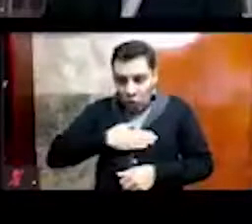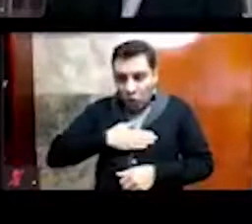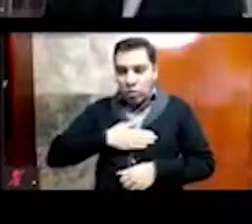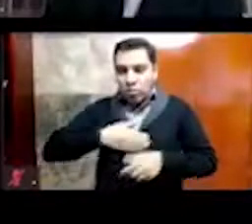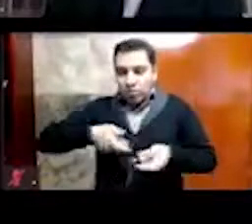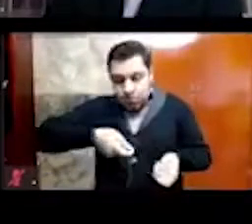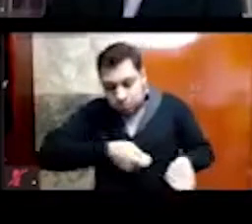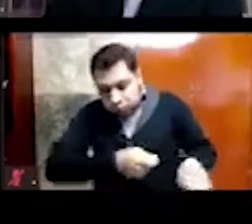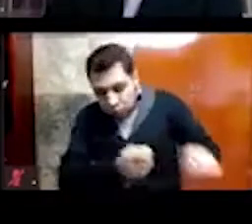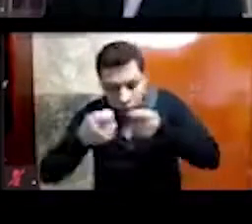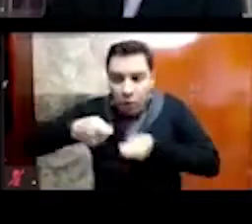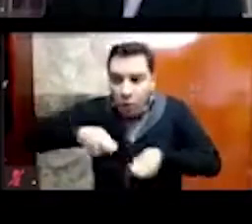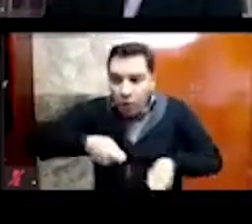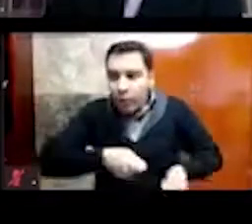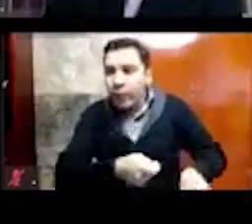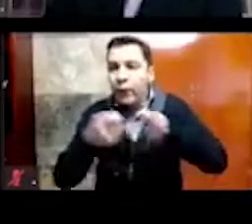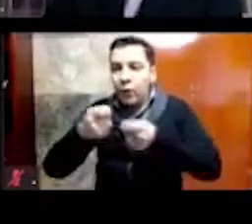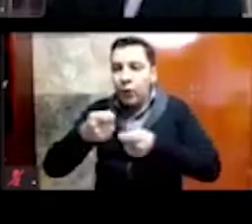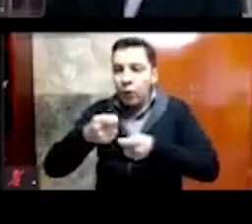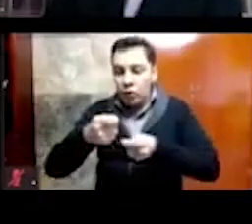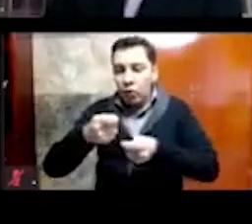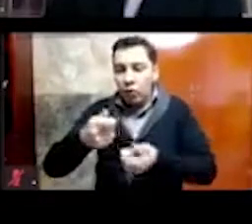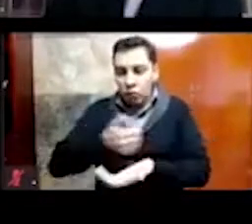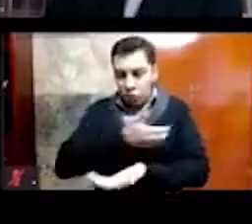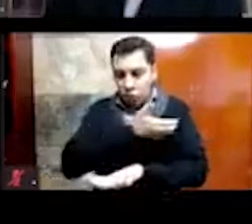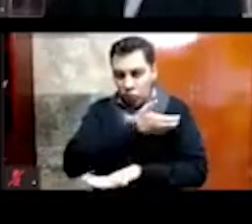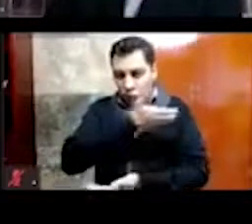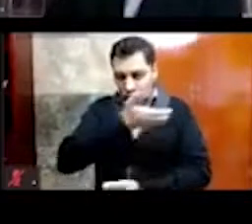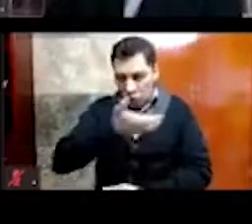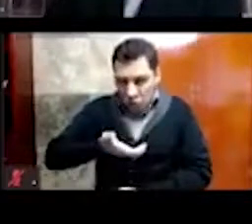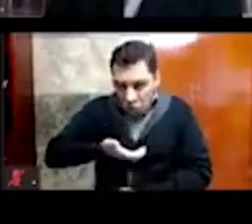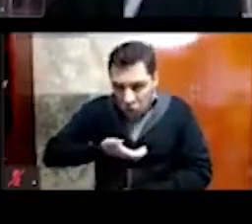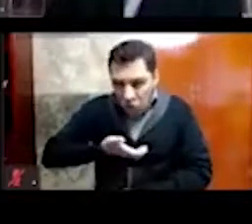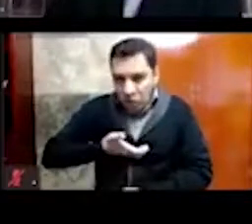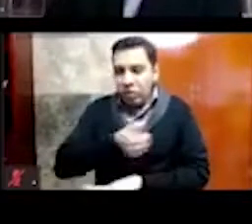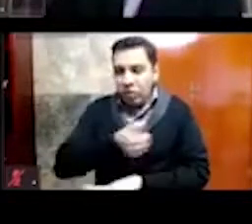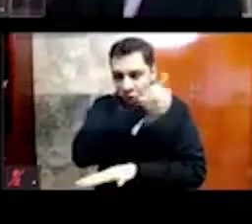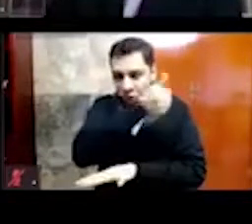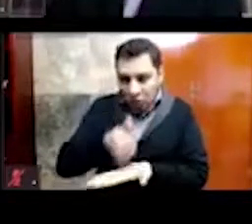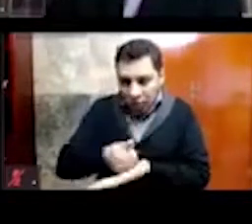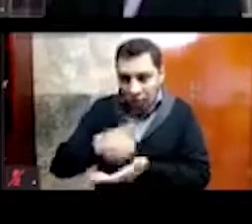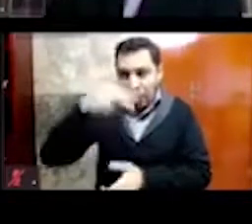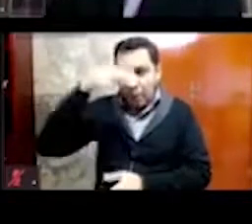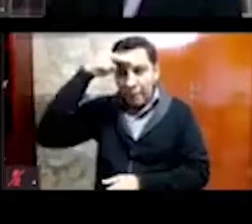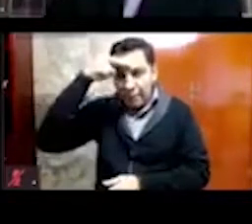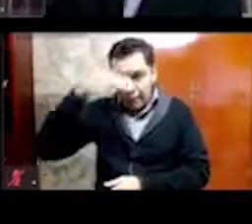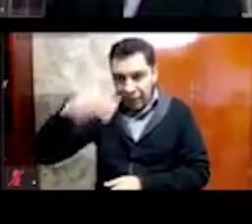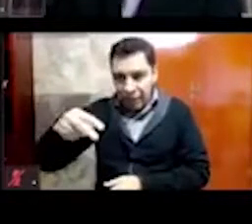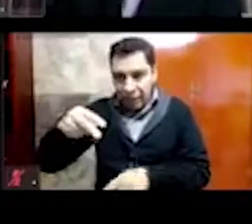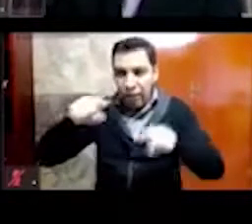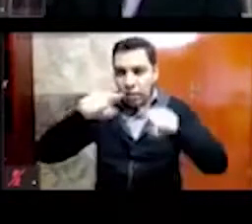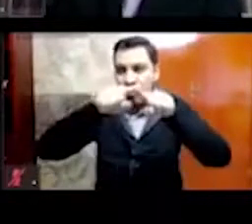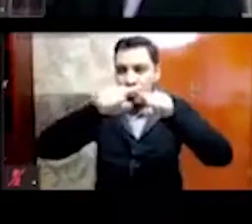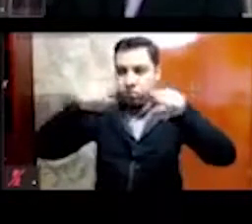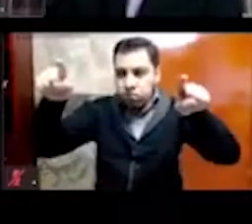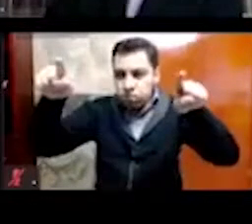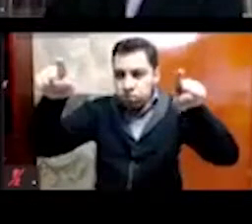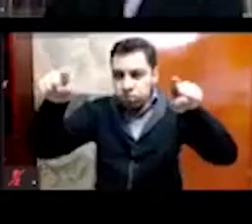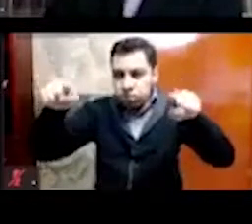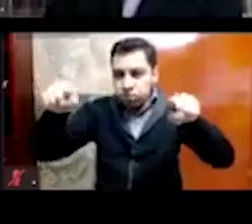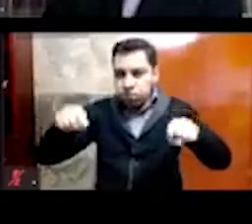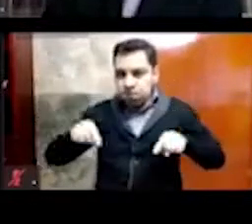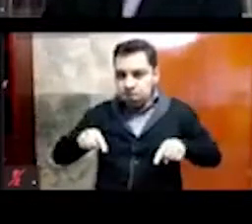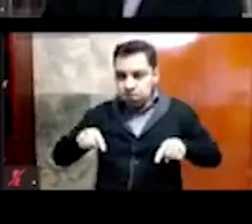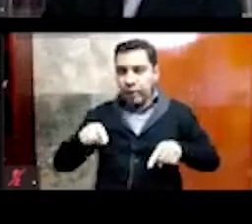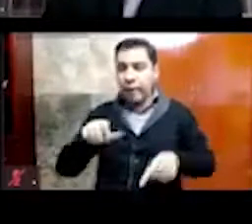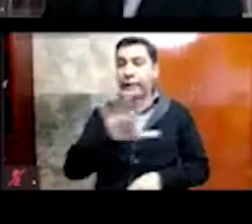urbana, que es un, podríamos decir, un espacio cuadrangular de aproximadamente 500 metros por lado, y